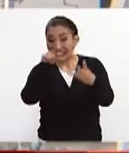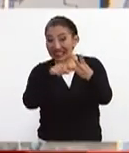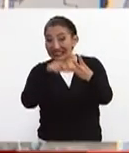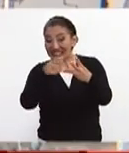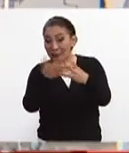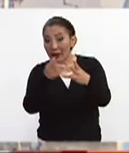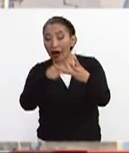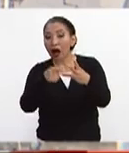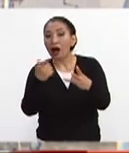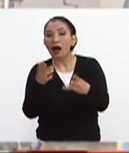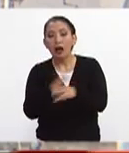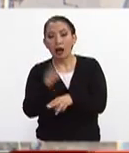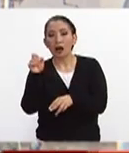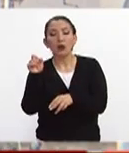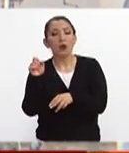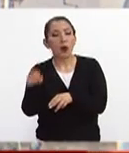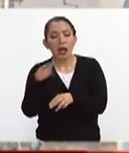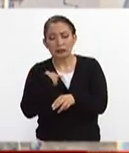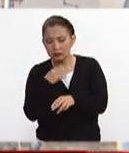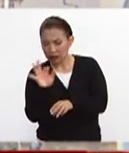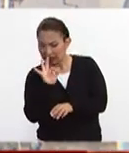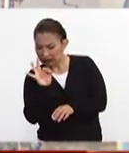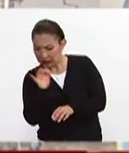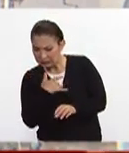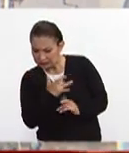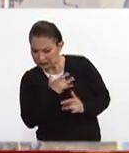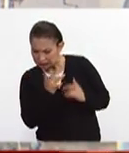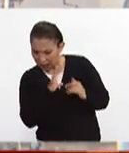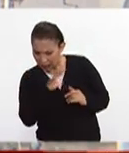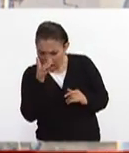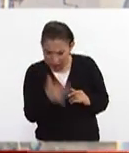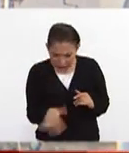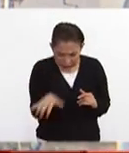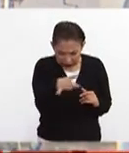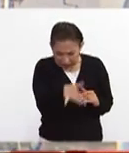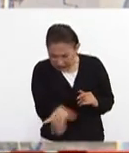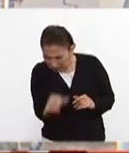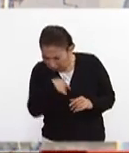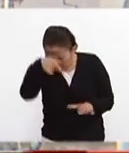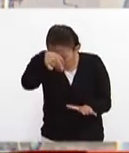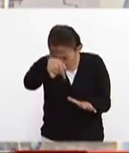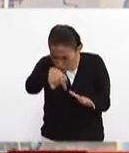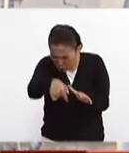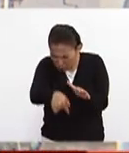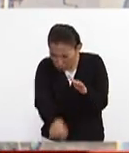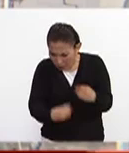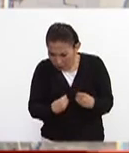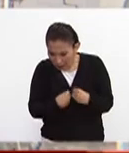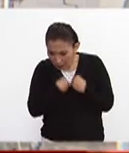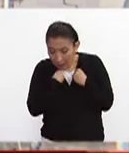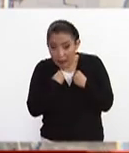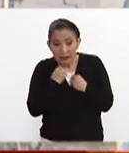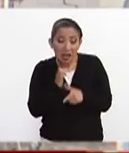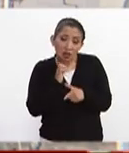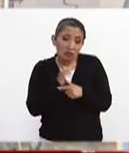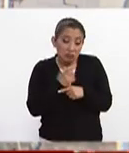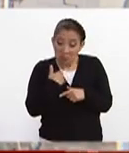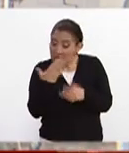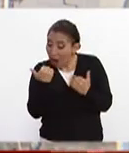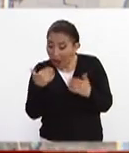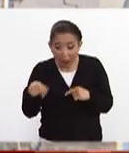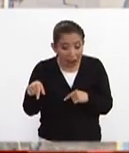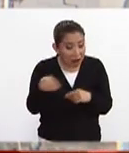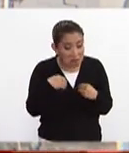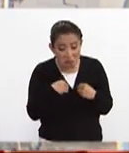es cuando agotas la posibilidad de encontrar vida, entra en este caso ya un proceso de demolición, pero ya